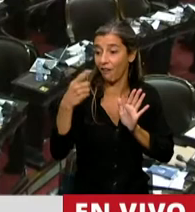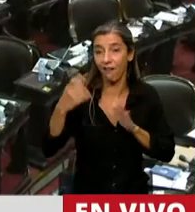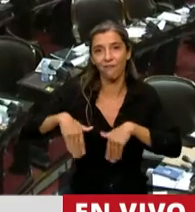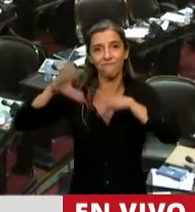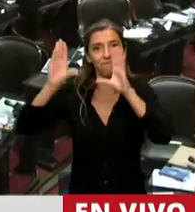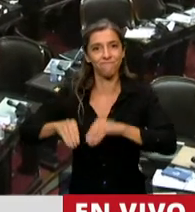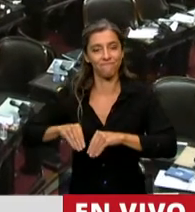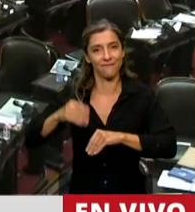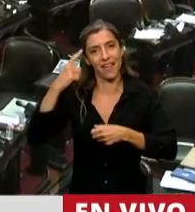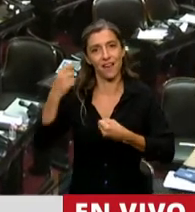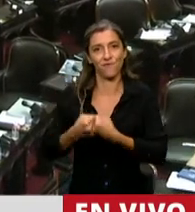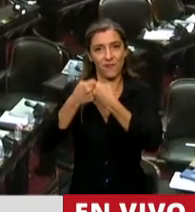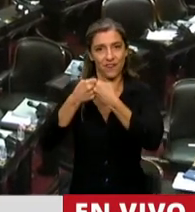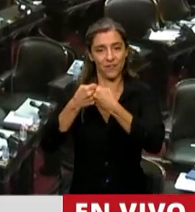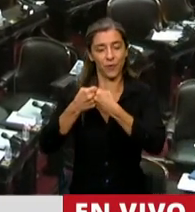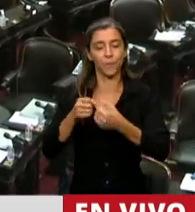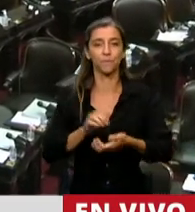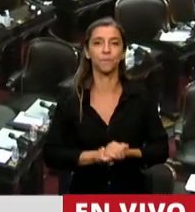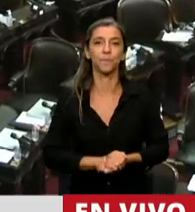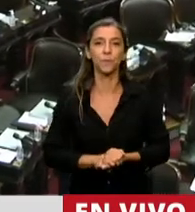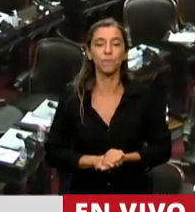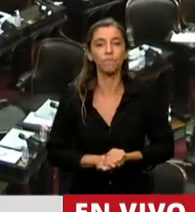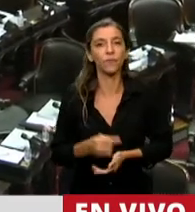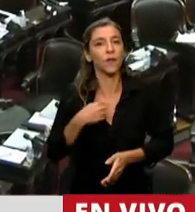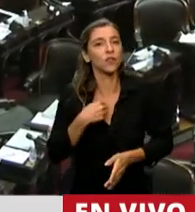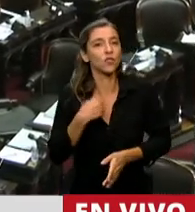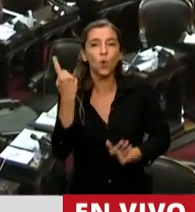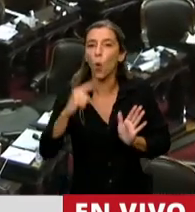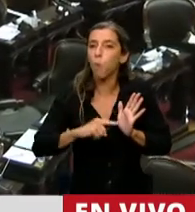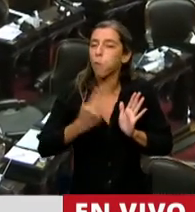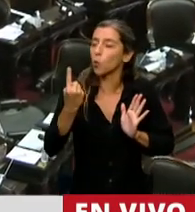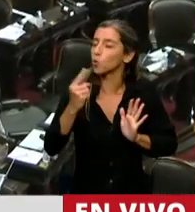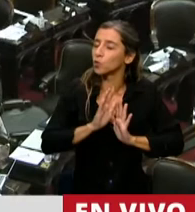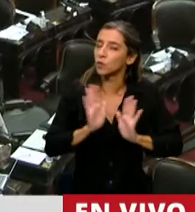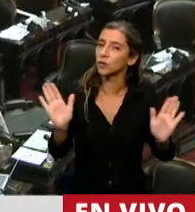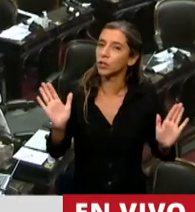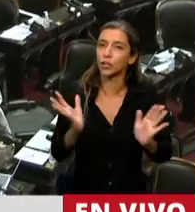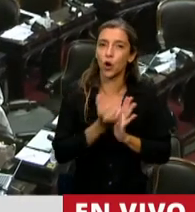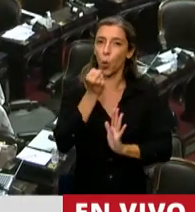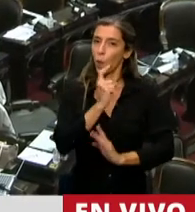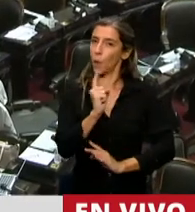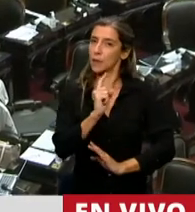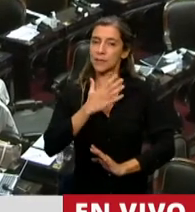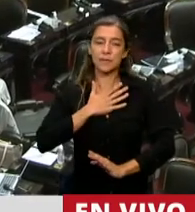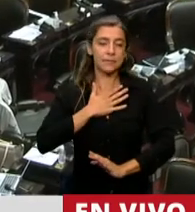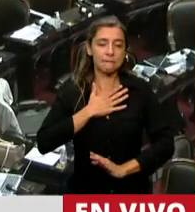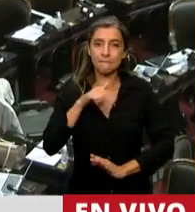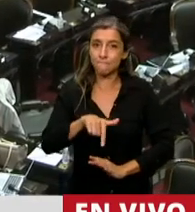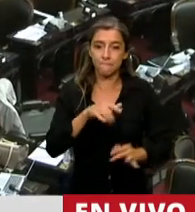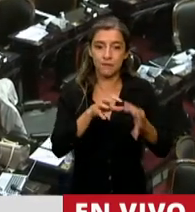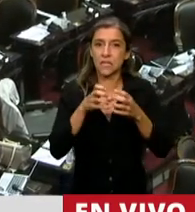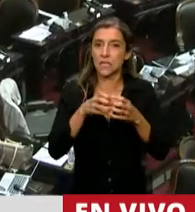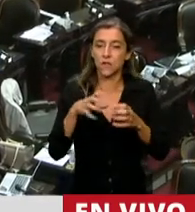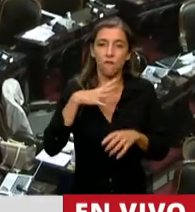lamentablemente es la falta de respeto que hoy he escuchado en esta sesión.